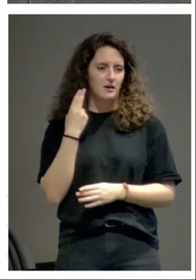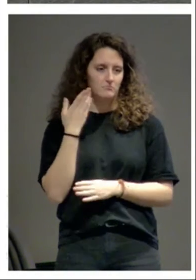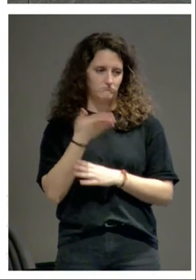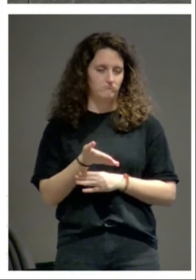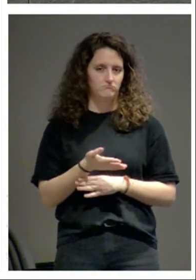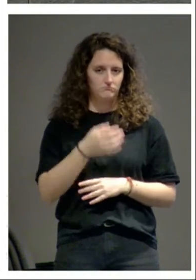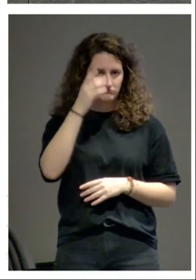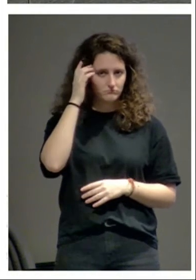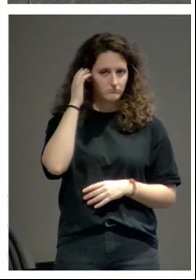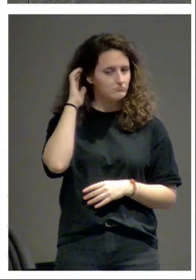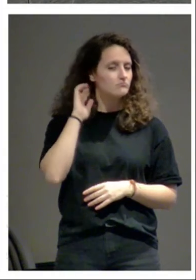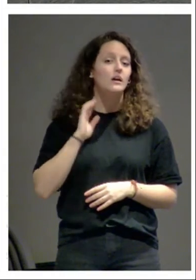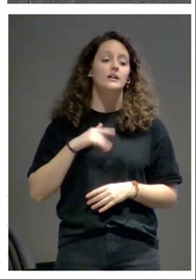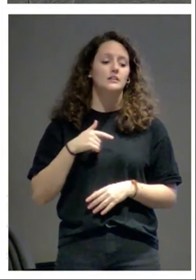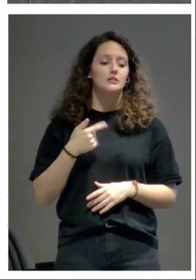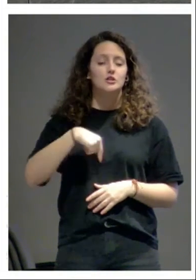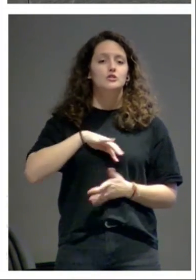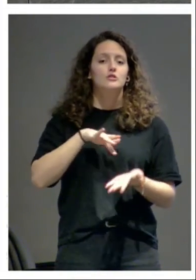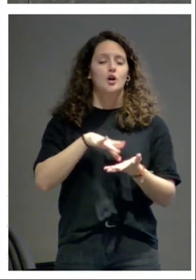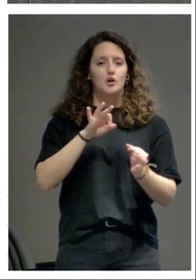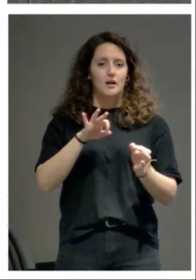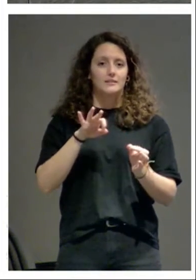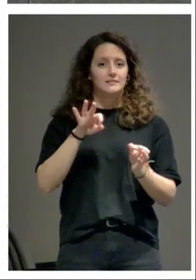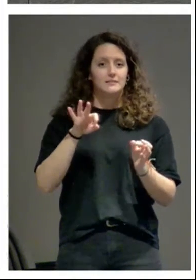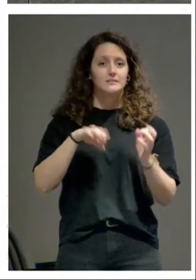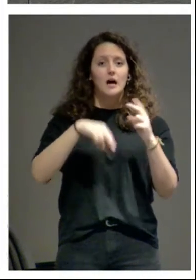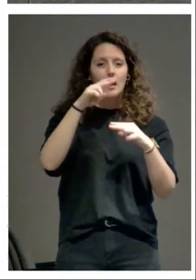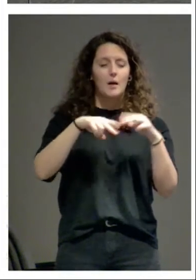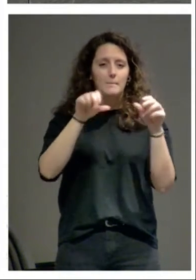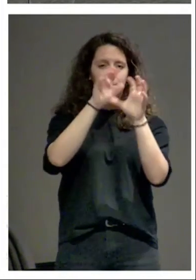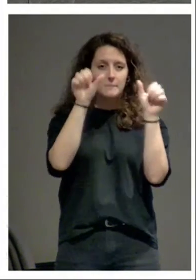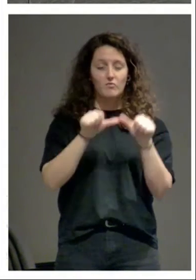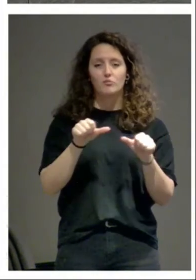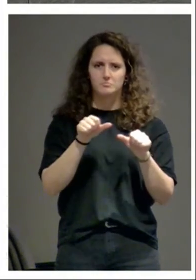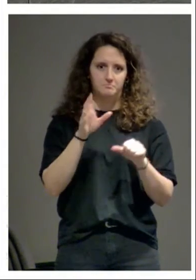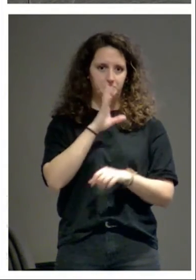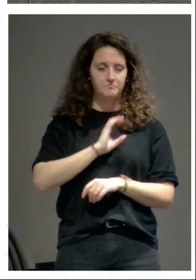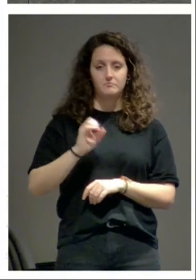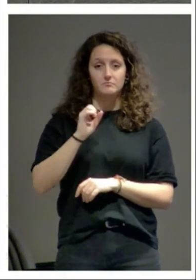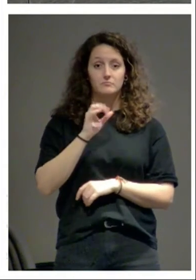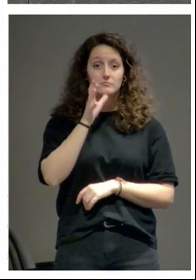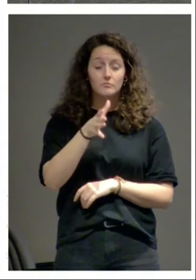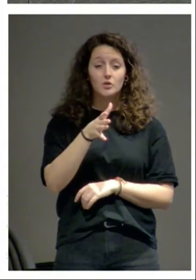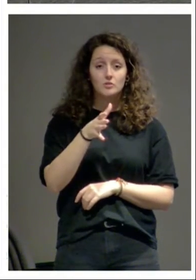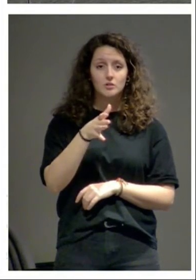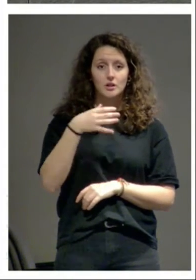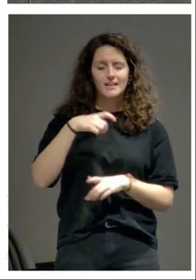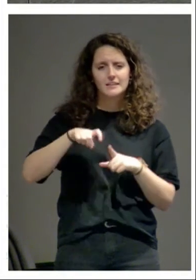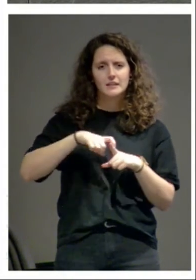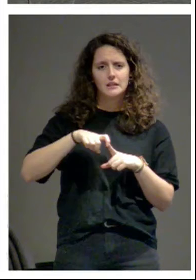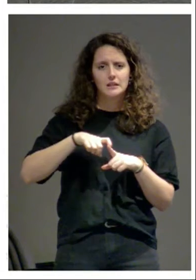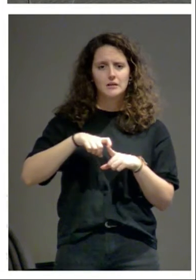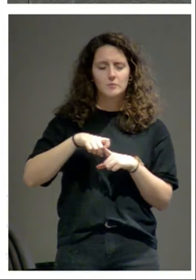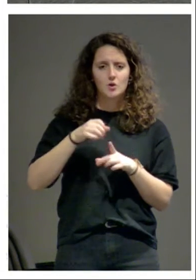y nos encontramos aquí unos aparejos fabulosos fabulosos no porque sean el típico aparejo